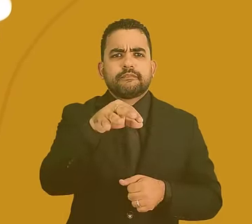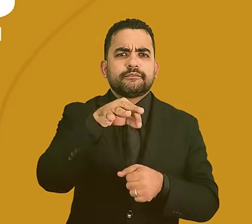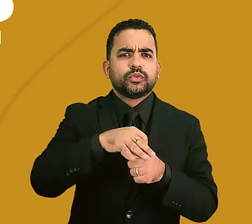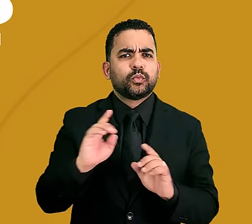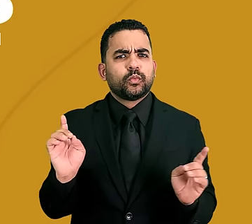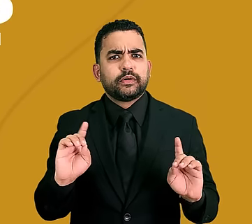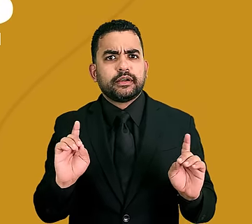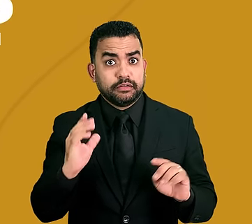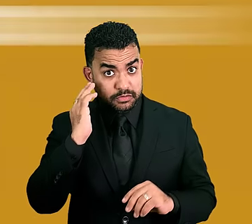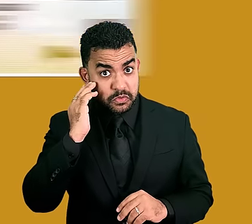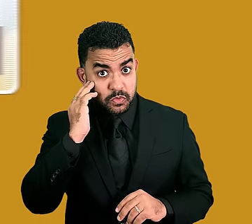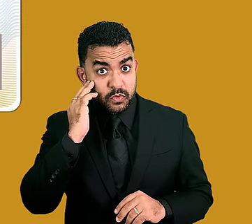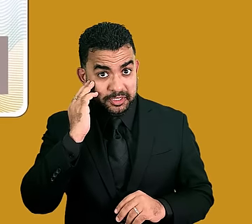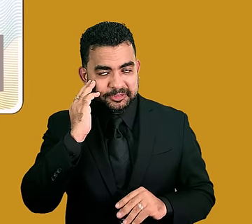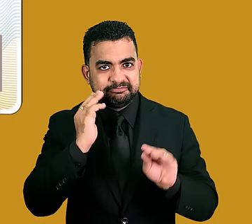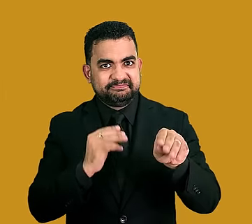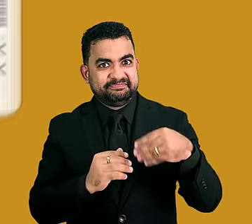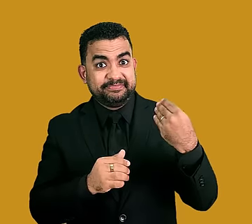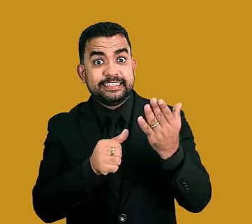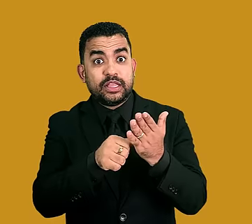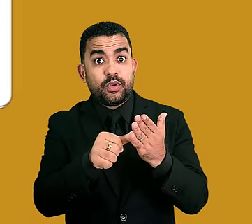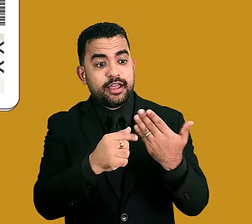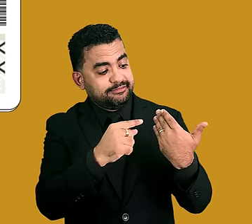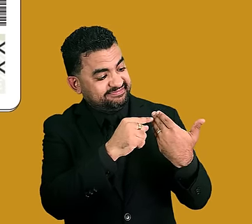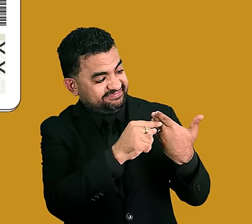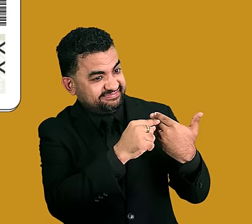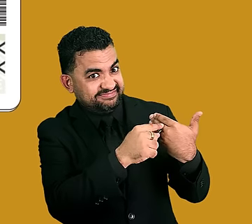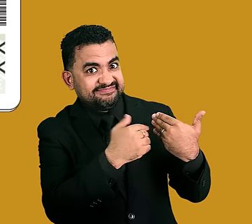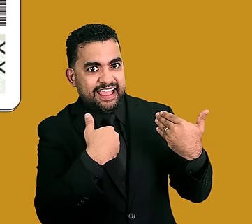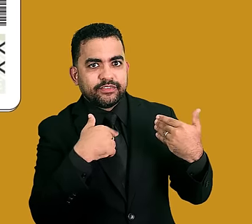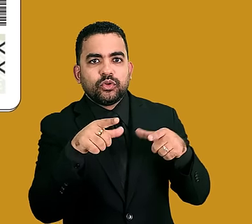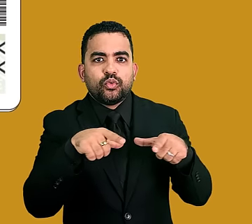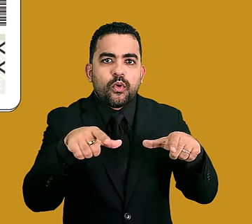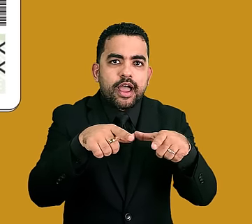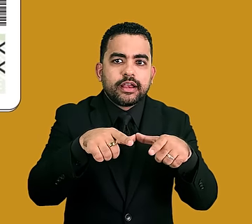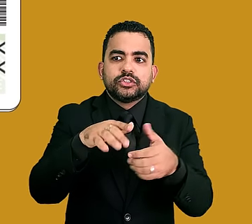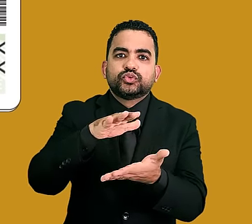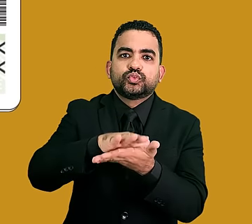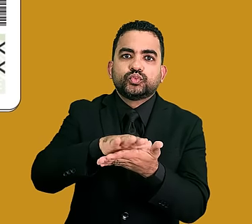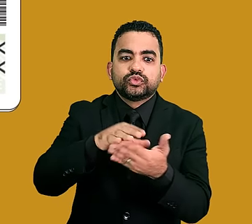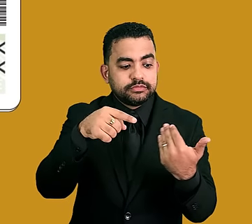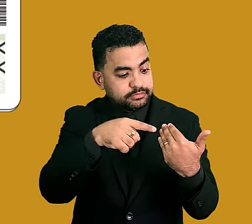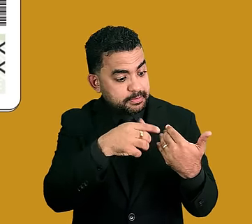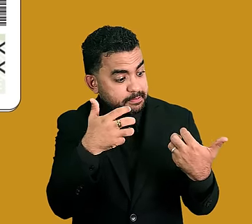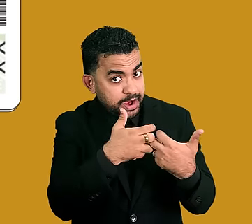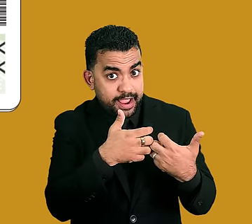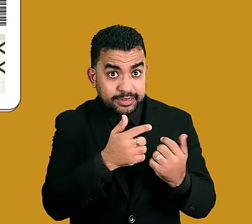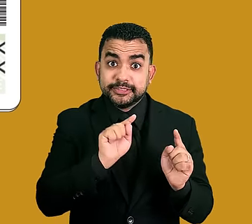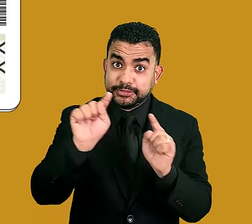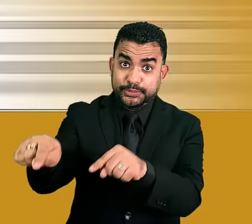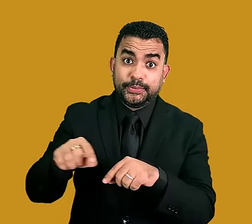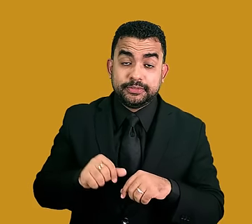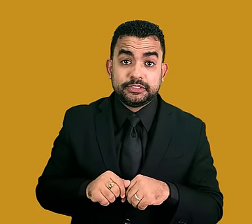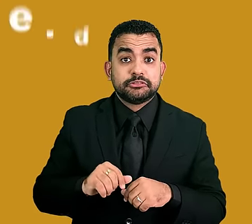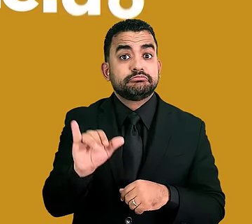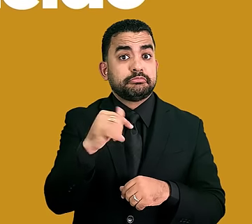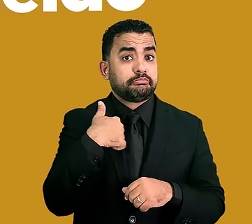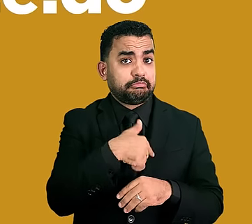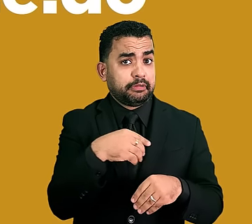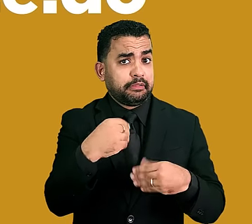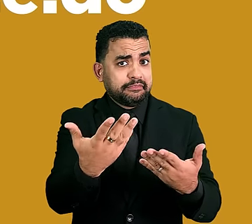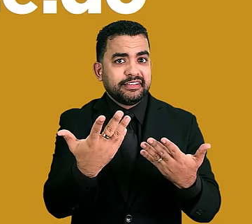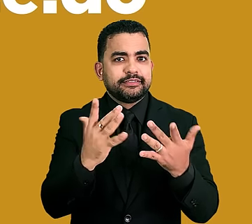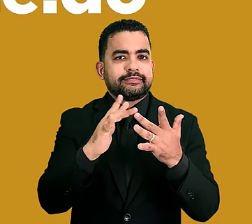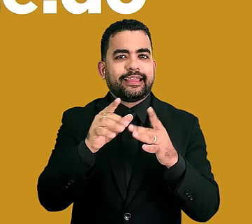¿Sabes dónde te toca votar? En la parte trasera de tu cédula aparece el recinto y el colegio electoral que te corresponde. Pero también te